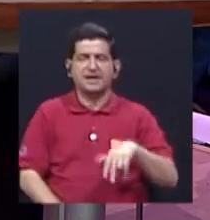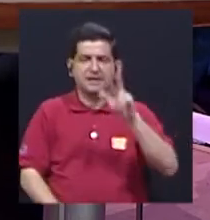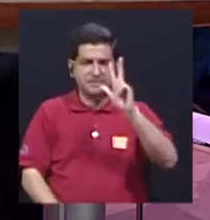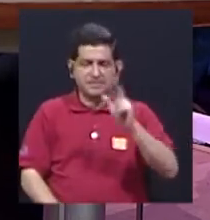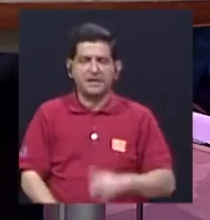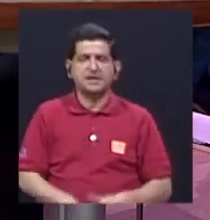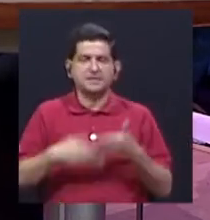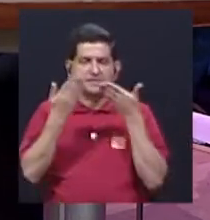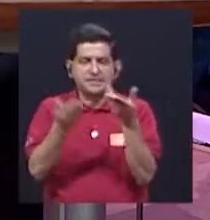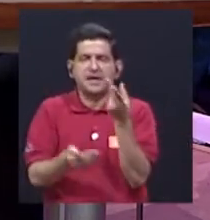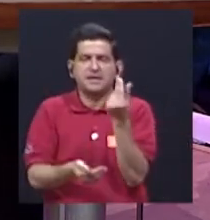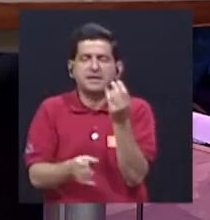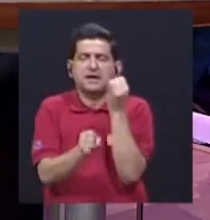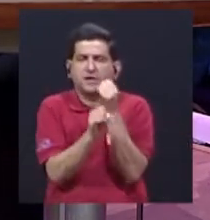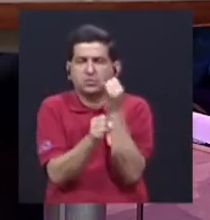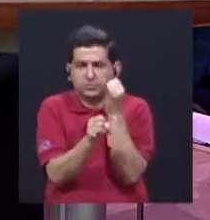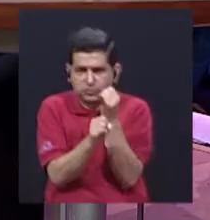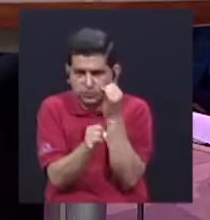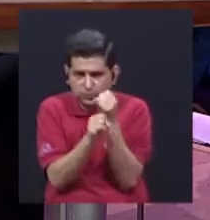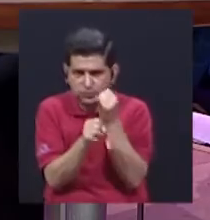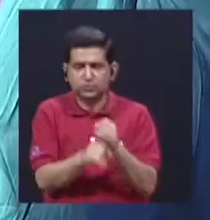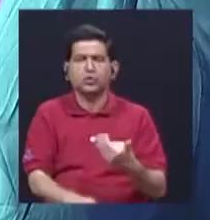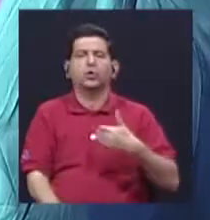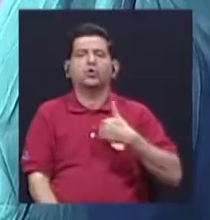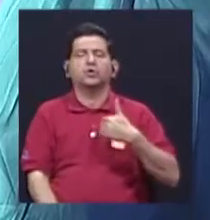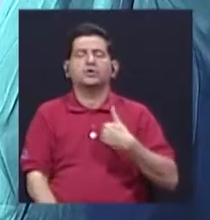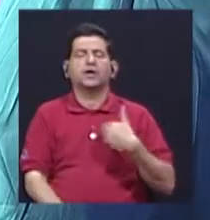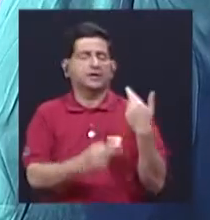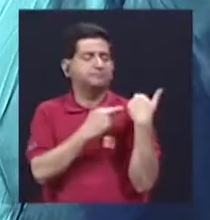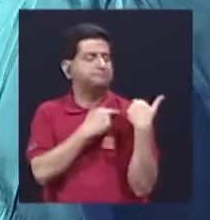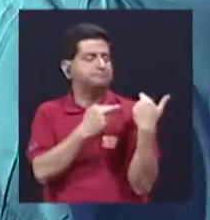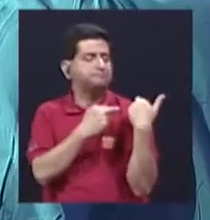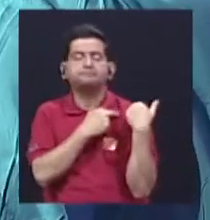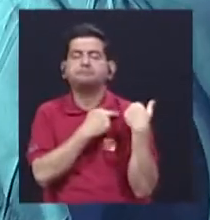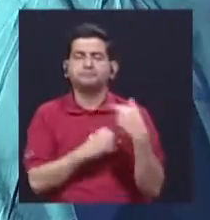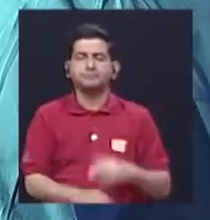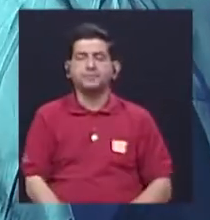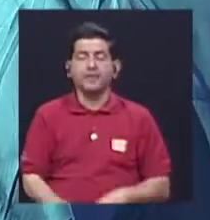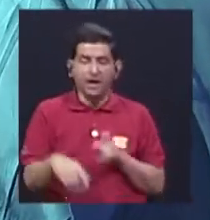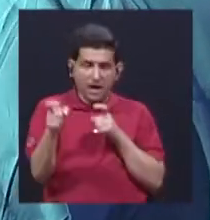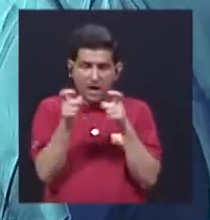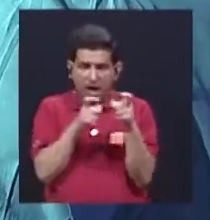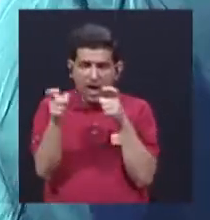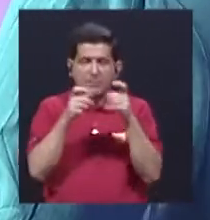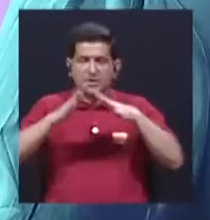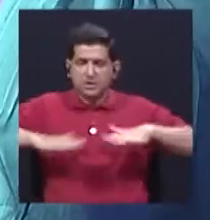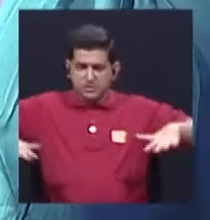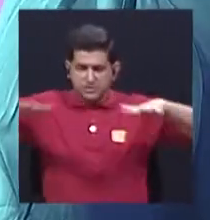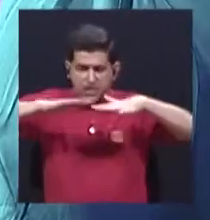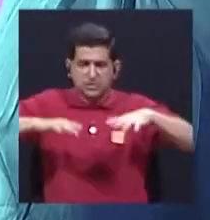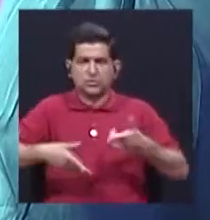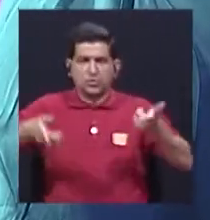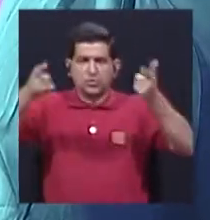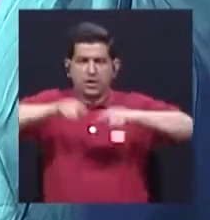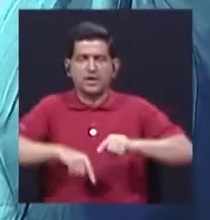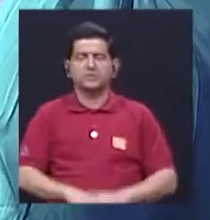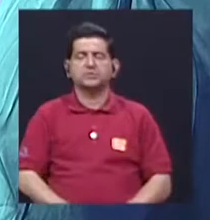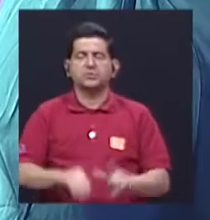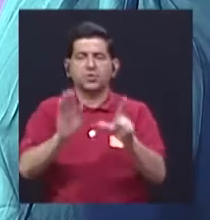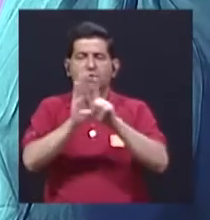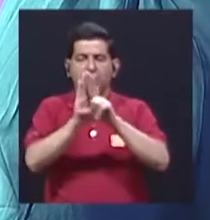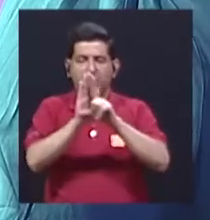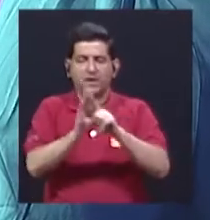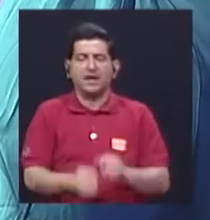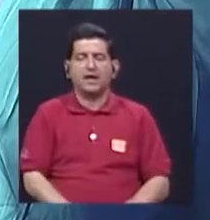recursos a las instituciones que tienen asignado la administración del espectro, como son el SUTEL y